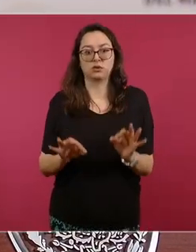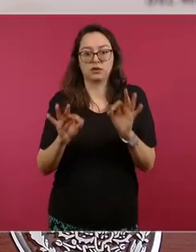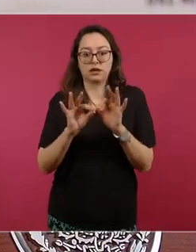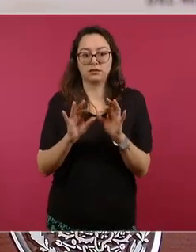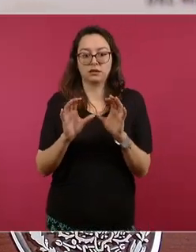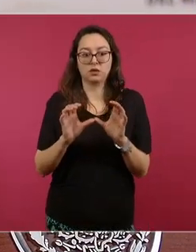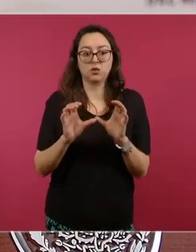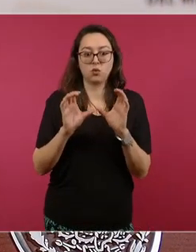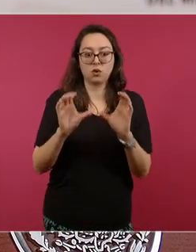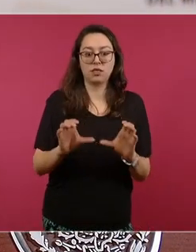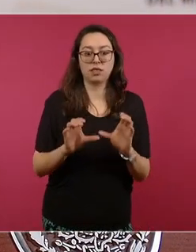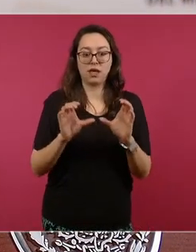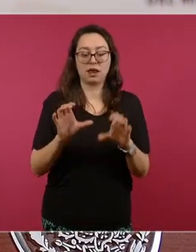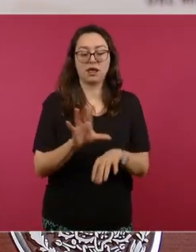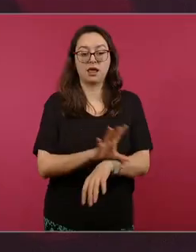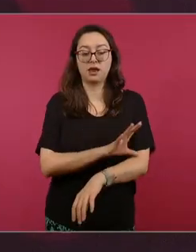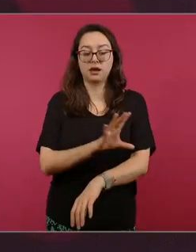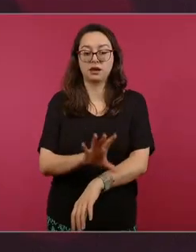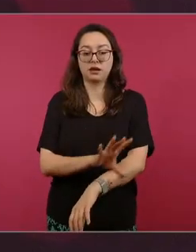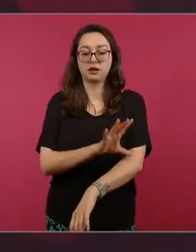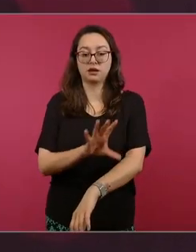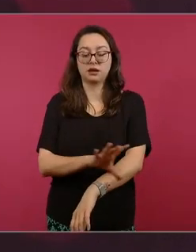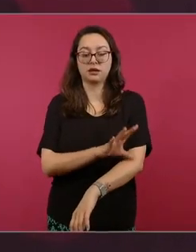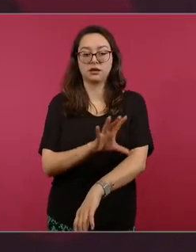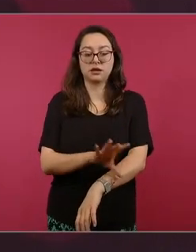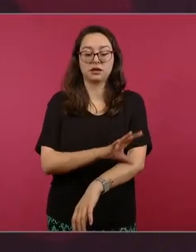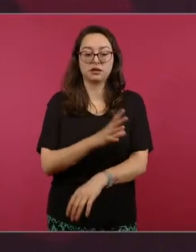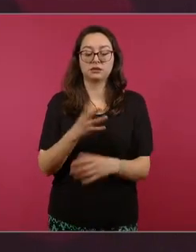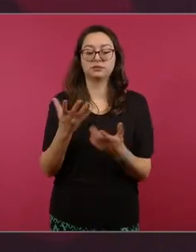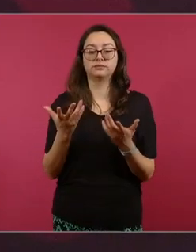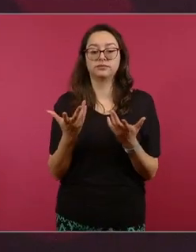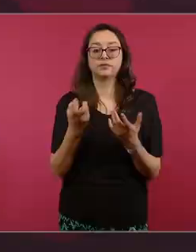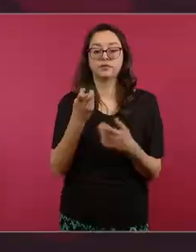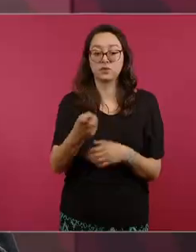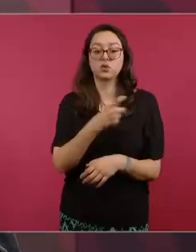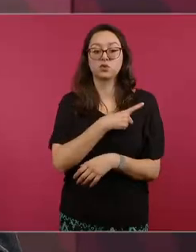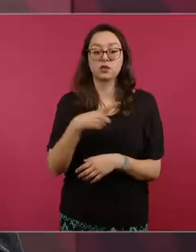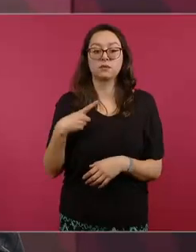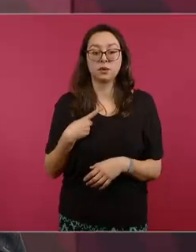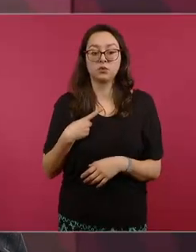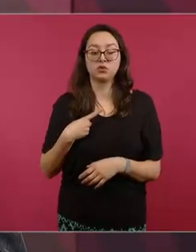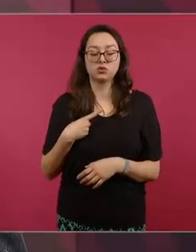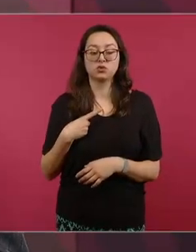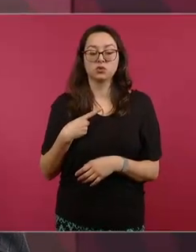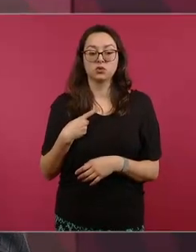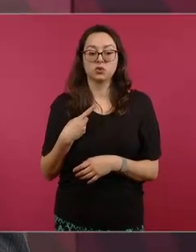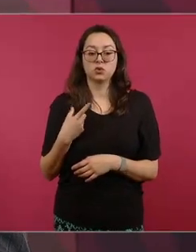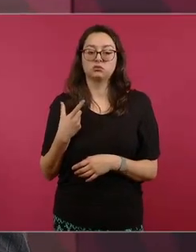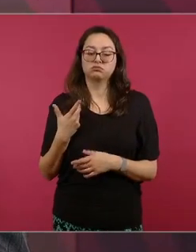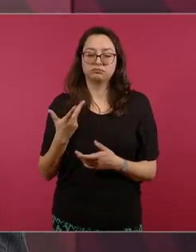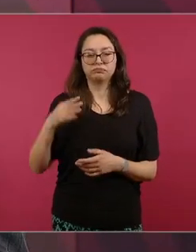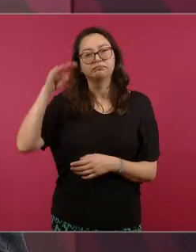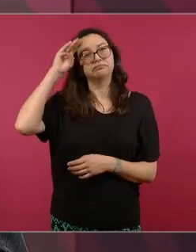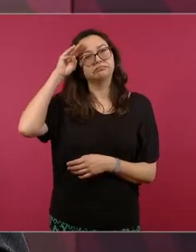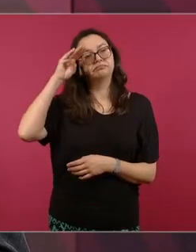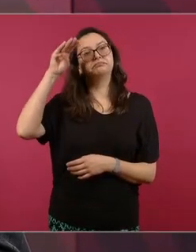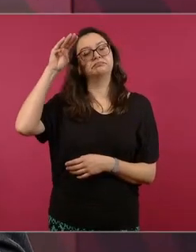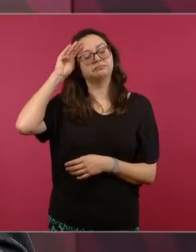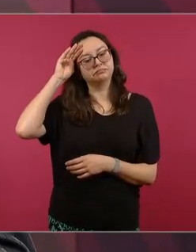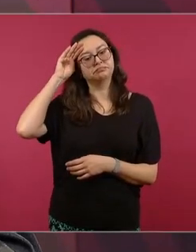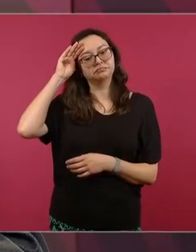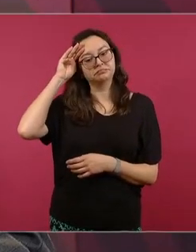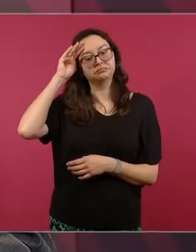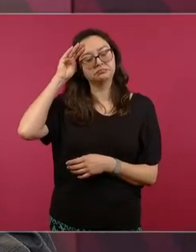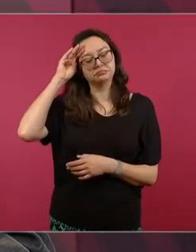y que debemos de cuidar entonces hay que